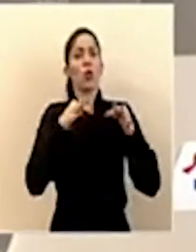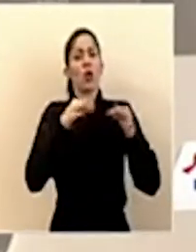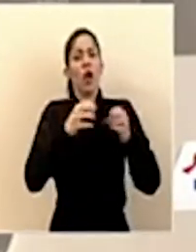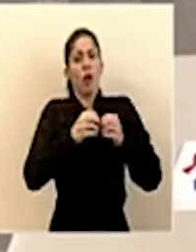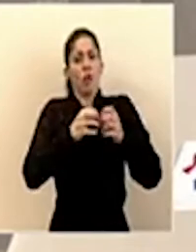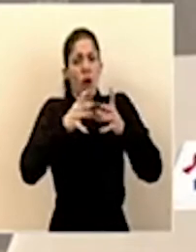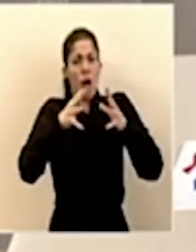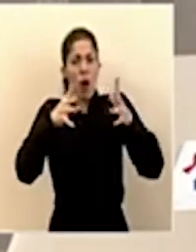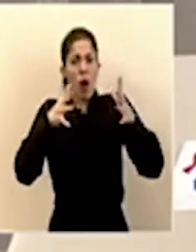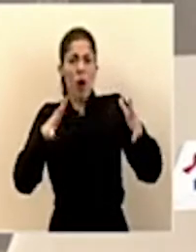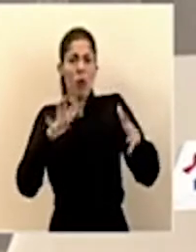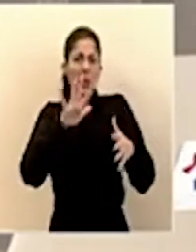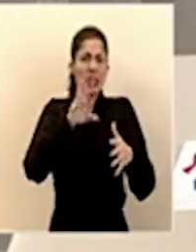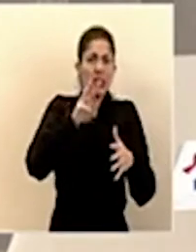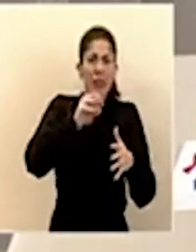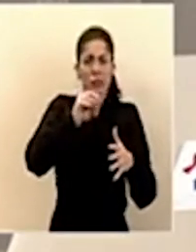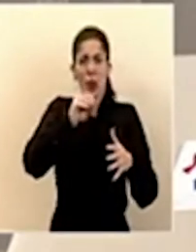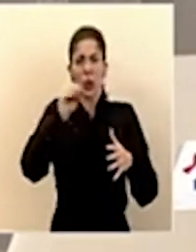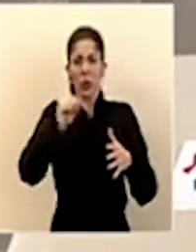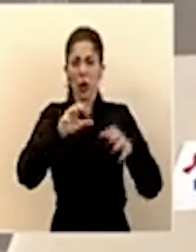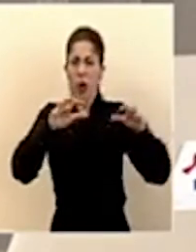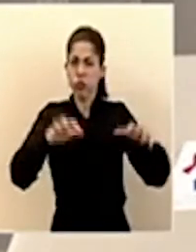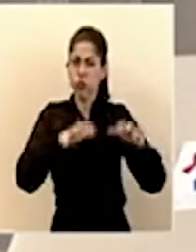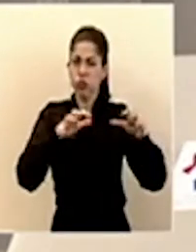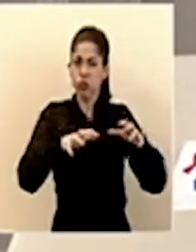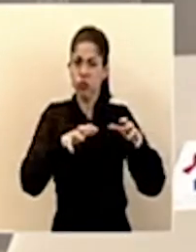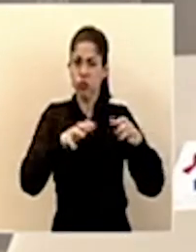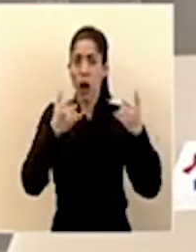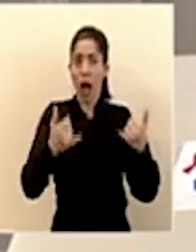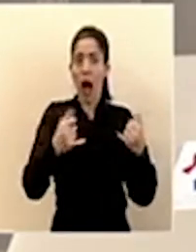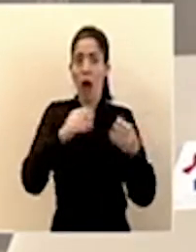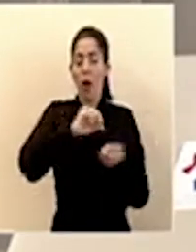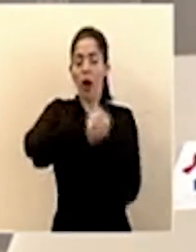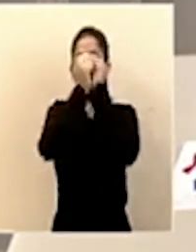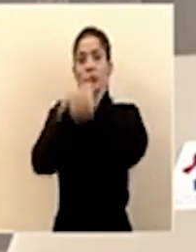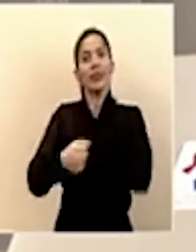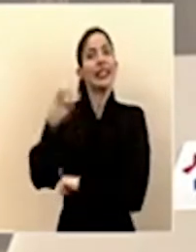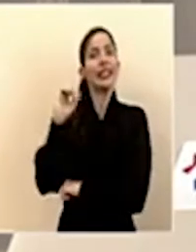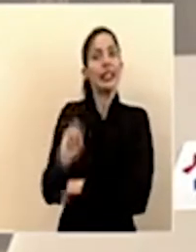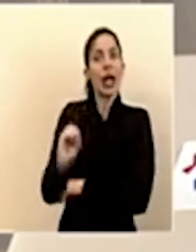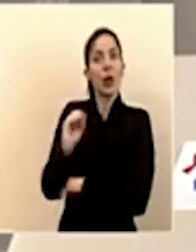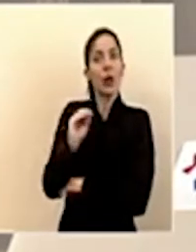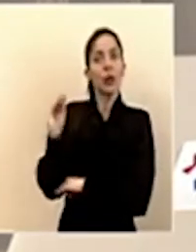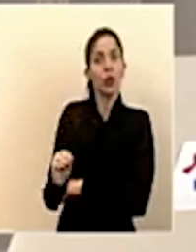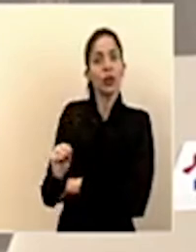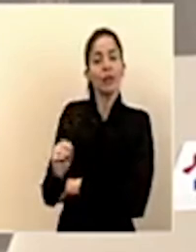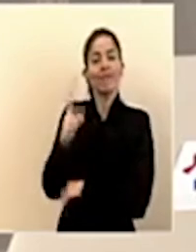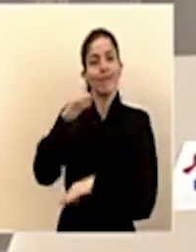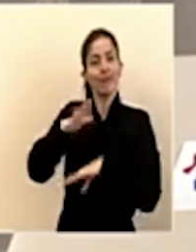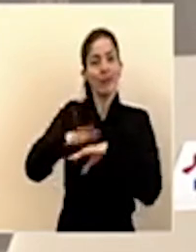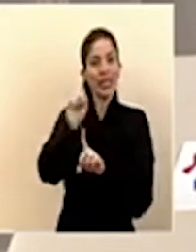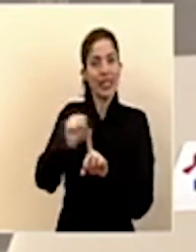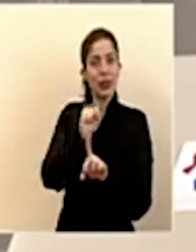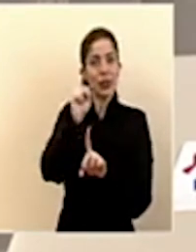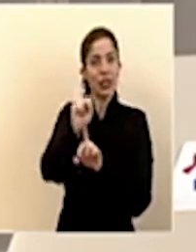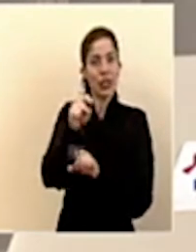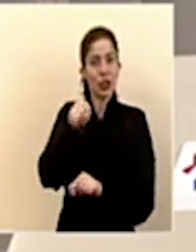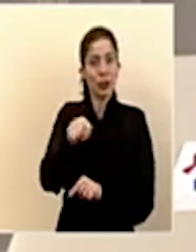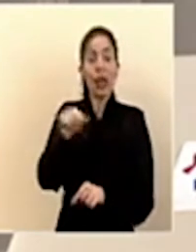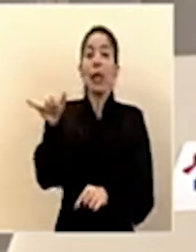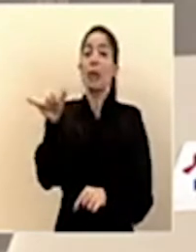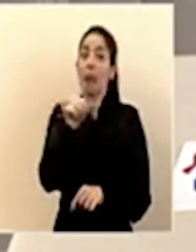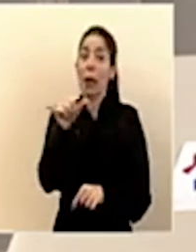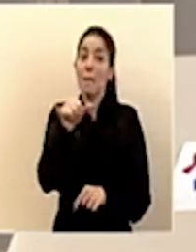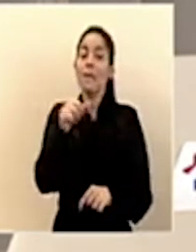creciendo al 5 o 6 por ciento a hoy estar en cero por esta situación. También por las